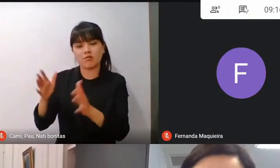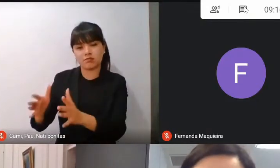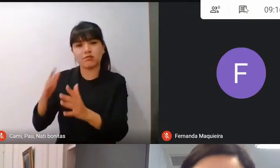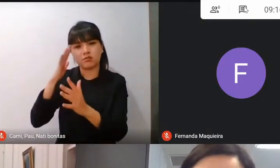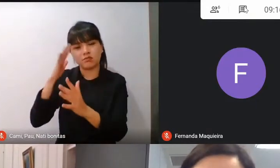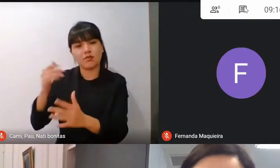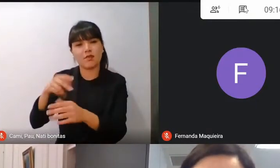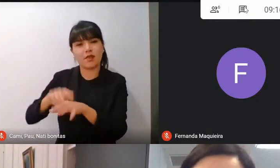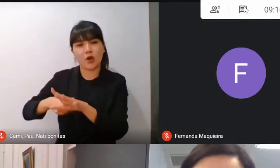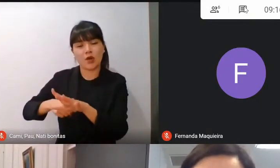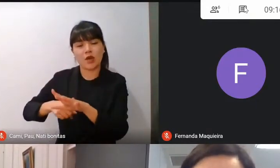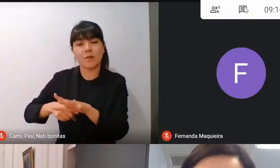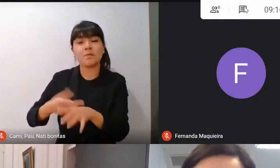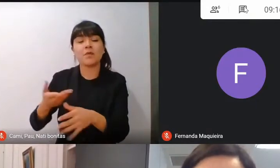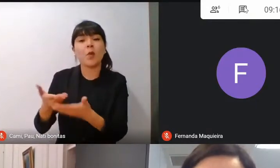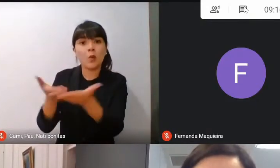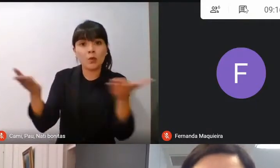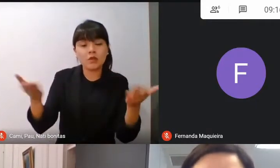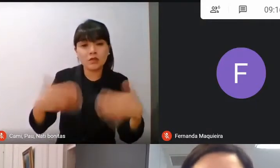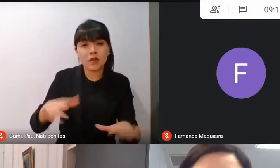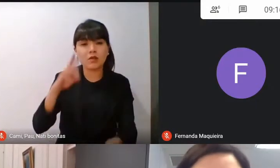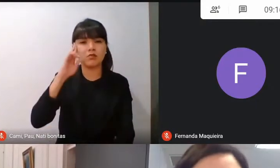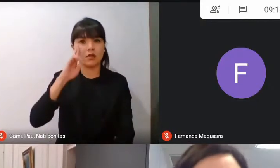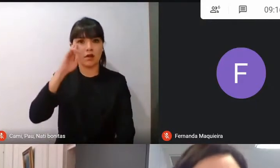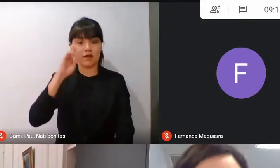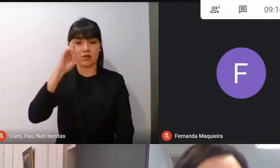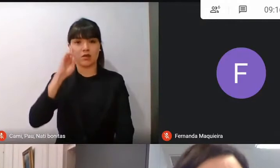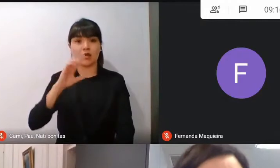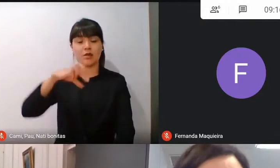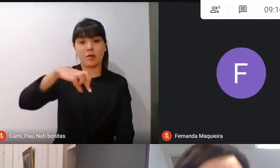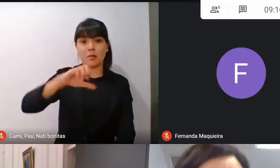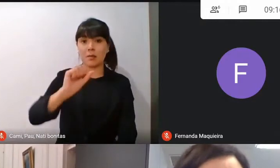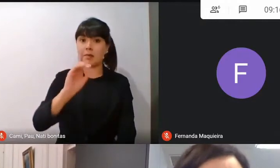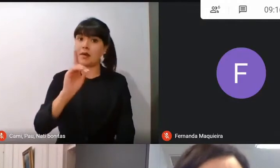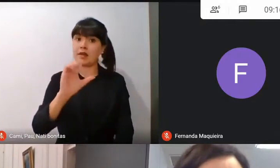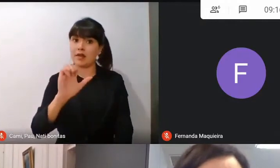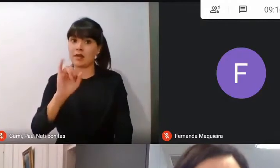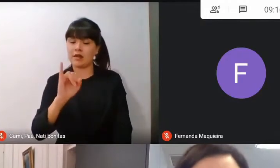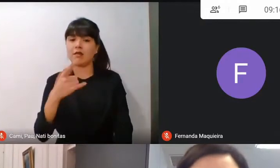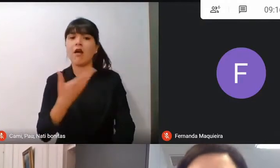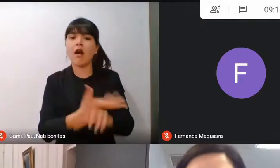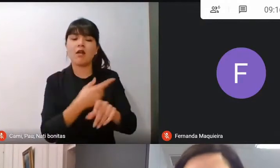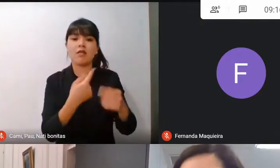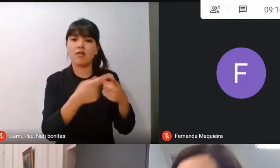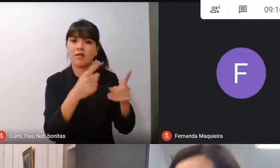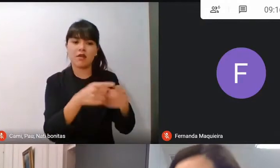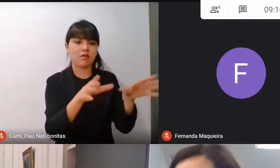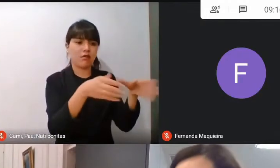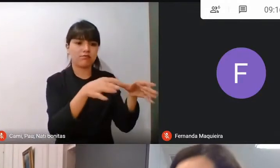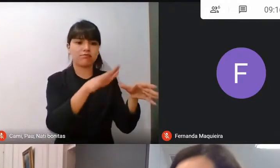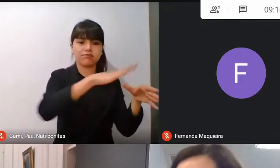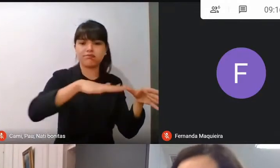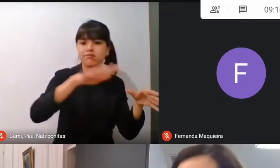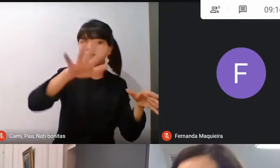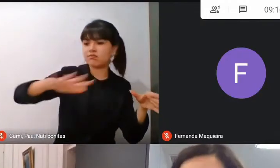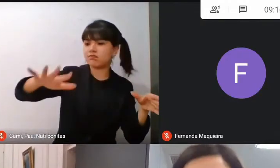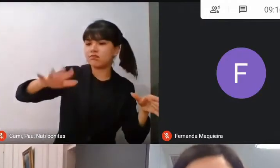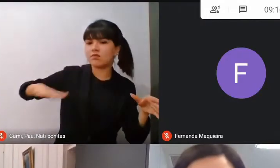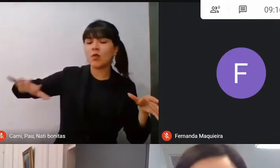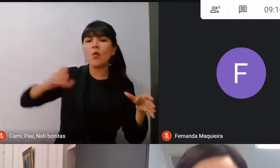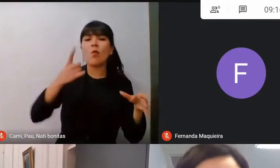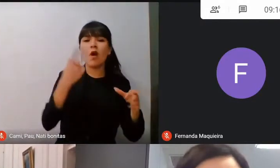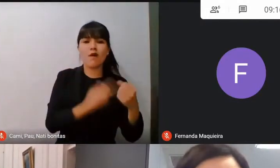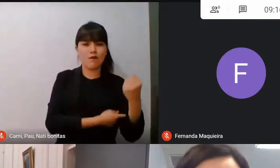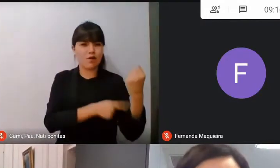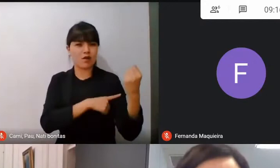han reflexionado en su paderí acerca de cada una de estas áreas, las fortalezas, las debilidades, dónde podemos